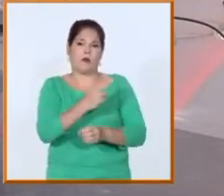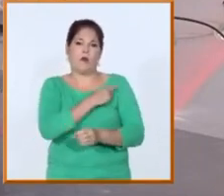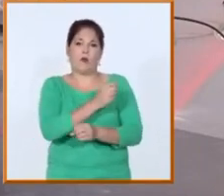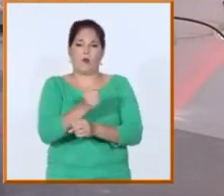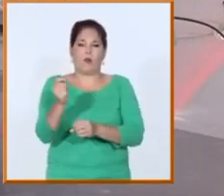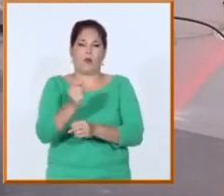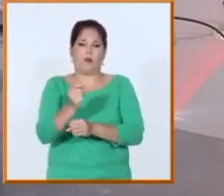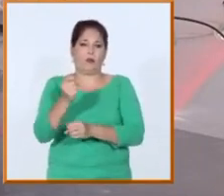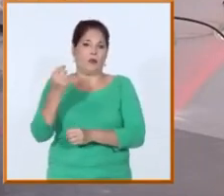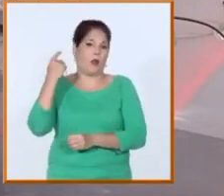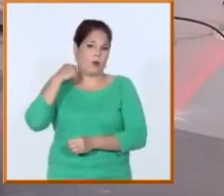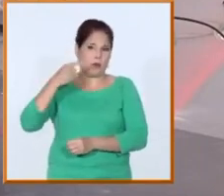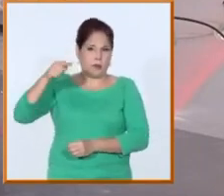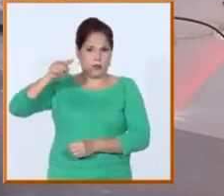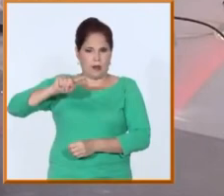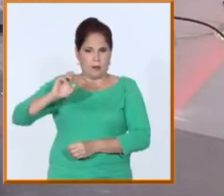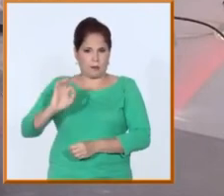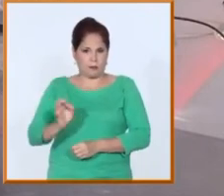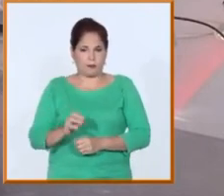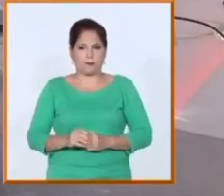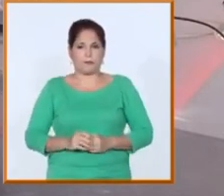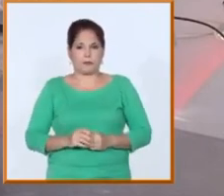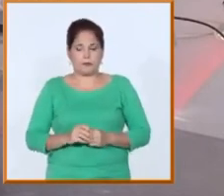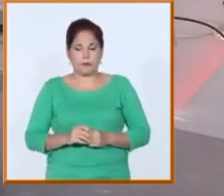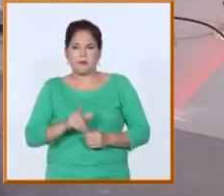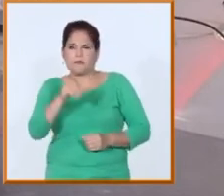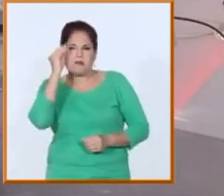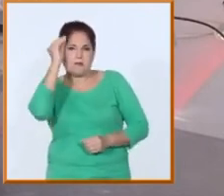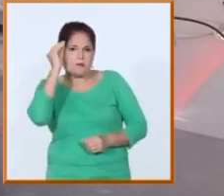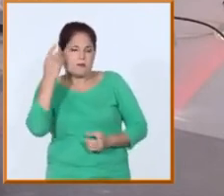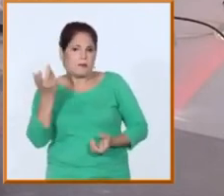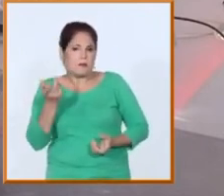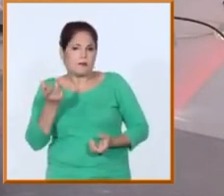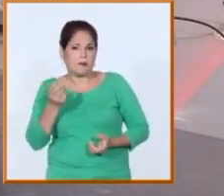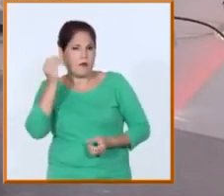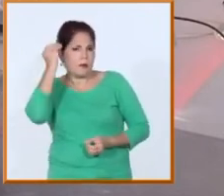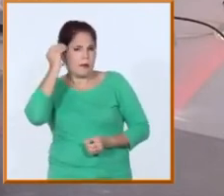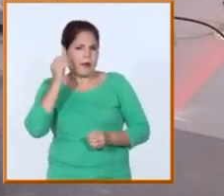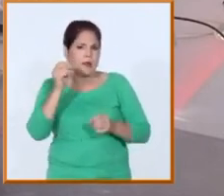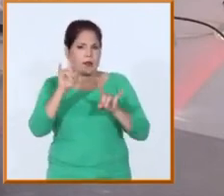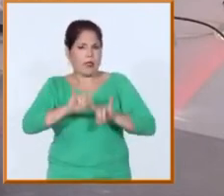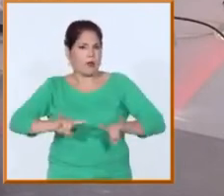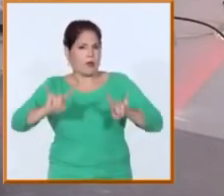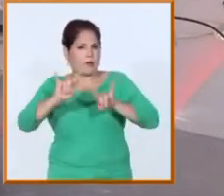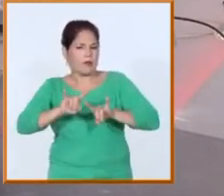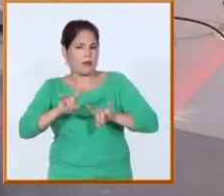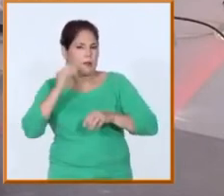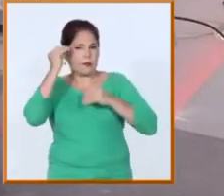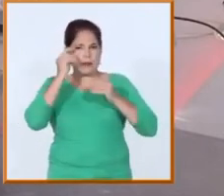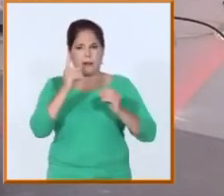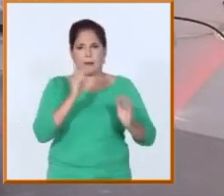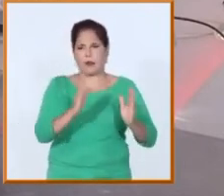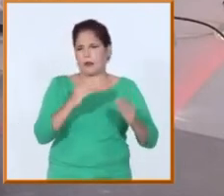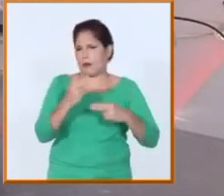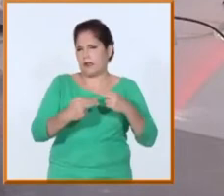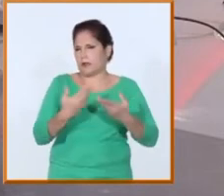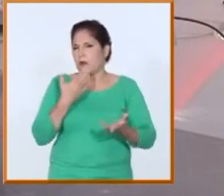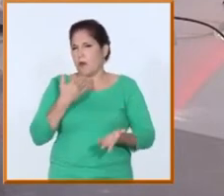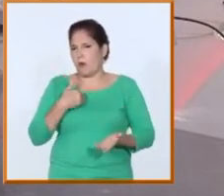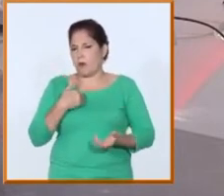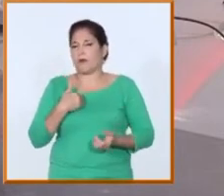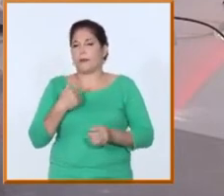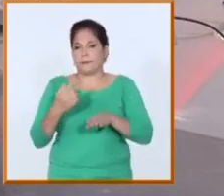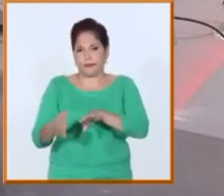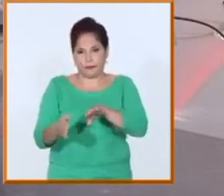escolar y en general, cuál es la percepción de la comunidad universitaria sobre esta primera etapa. Sí, sin duda